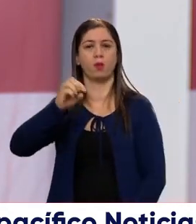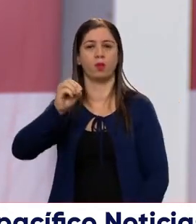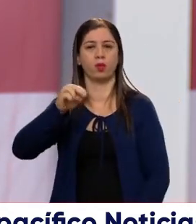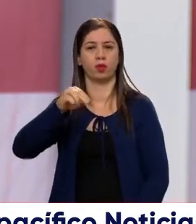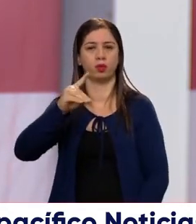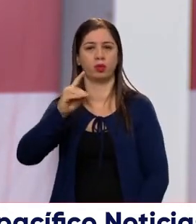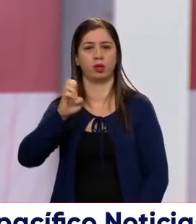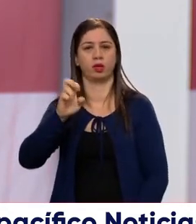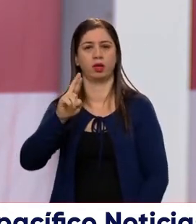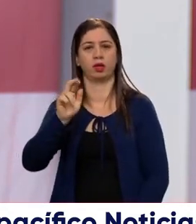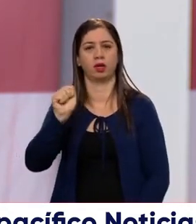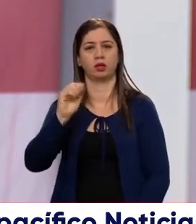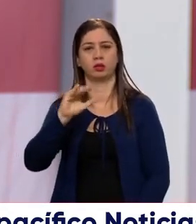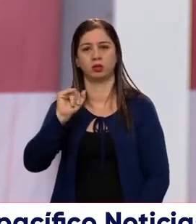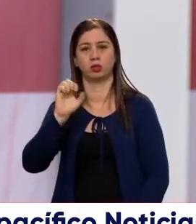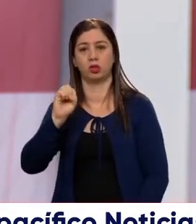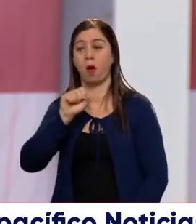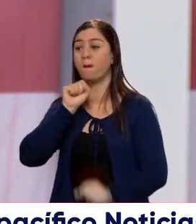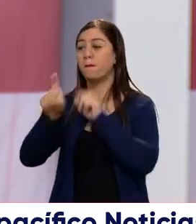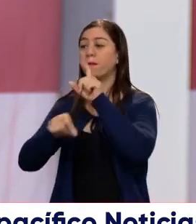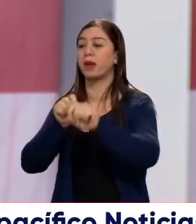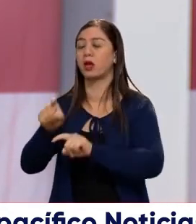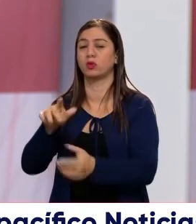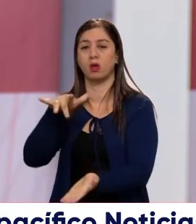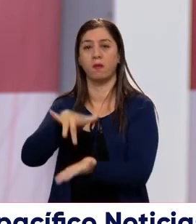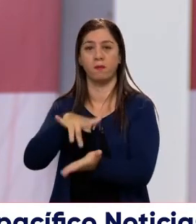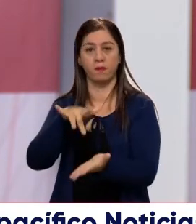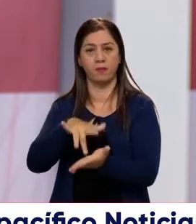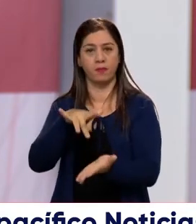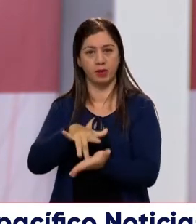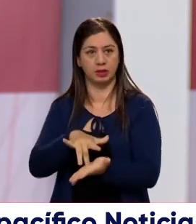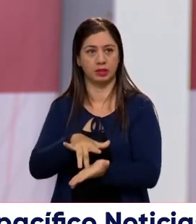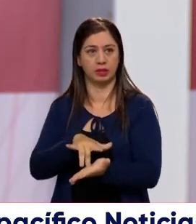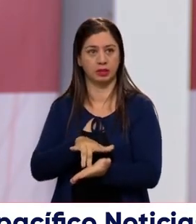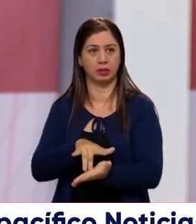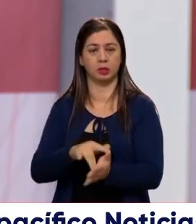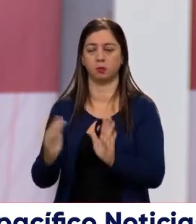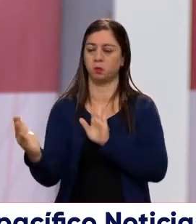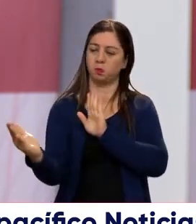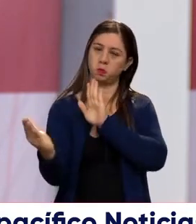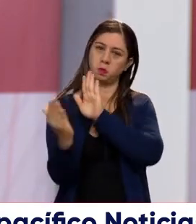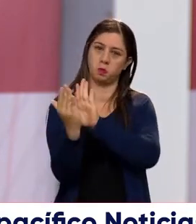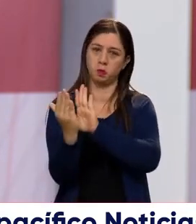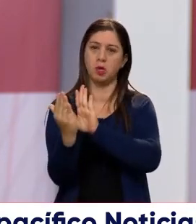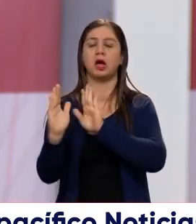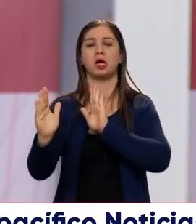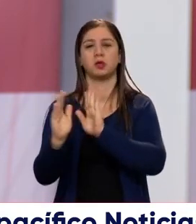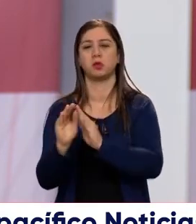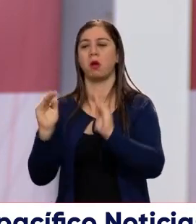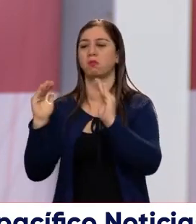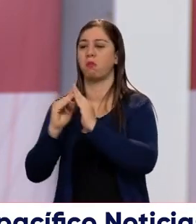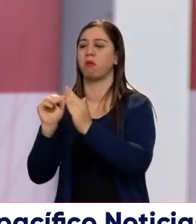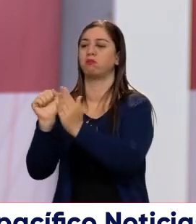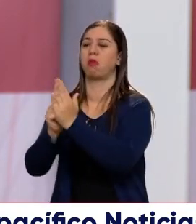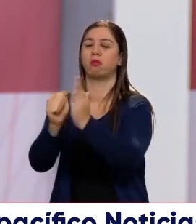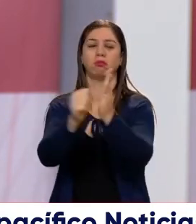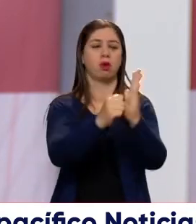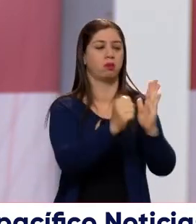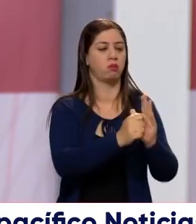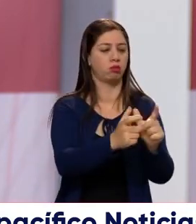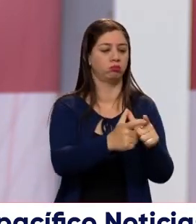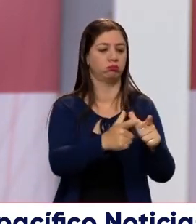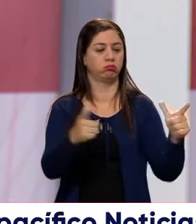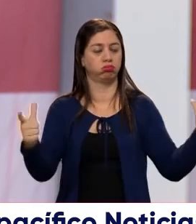las encuestas fueron presenciales, con afijación simple, como le dije, cara a cara, cada uno de los hogares, en lugares de concentración